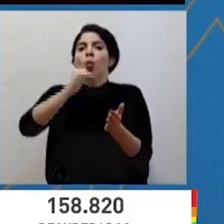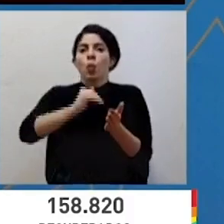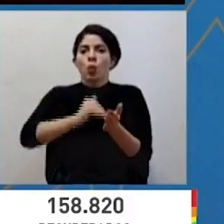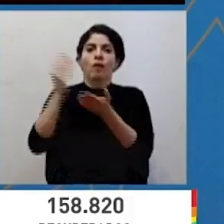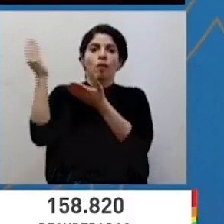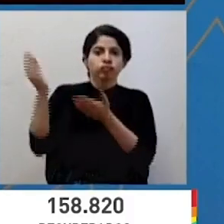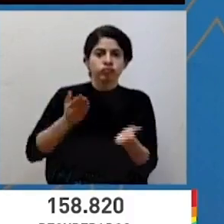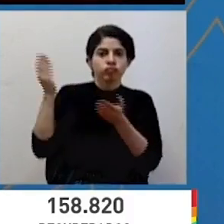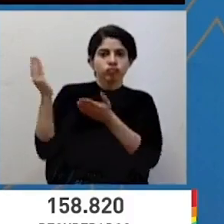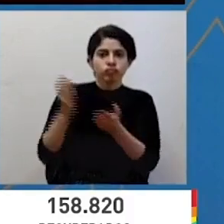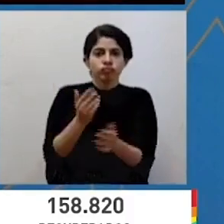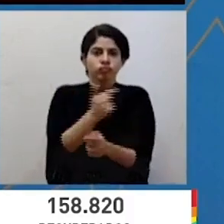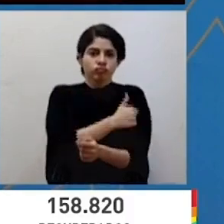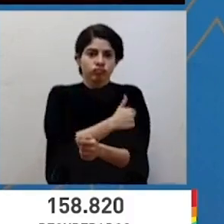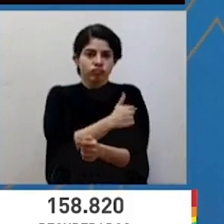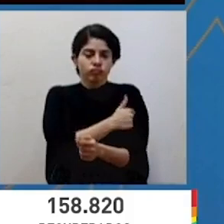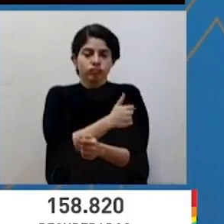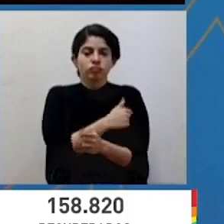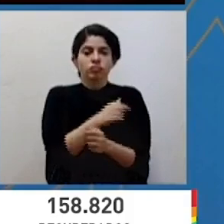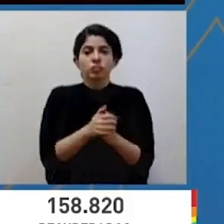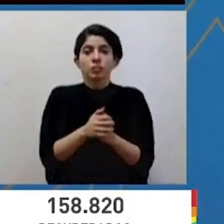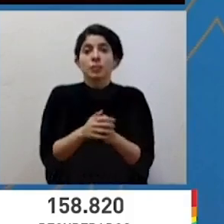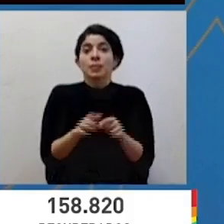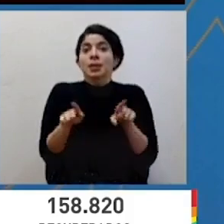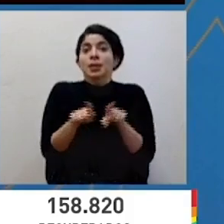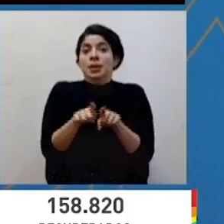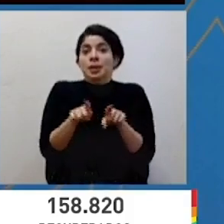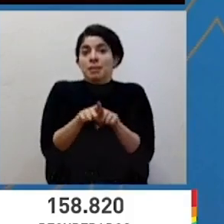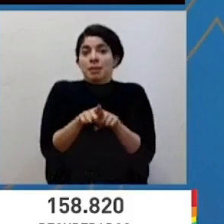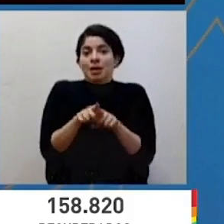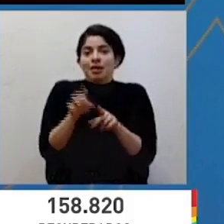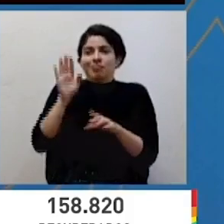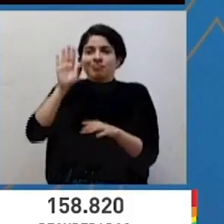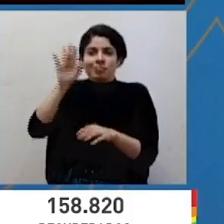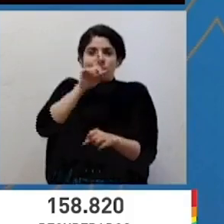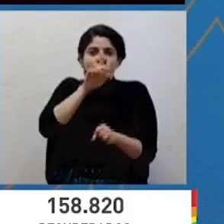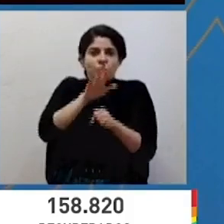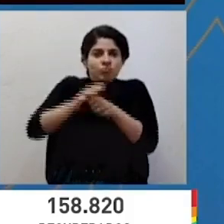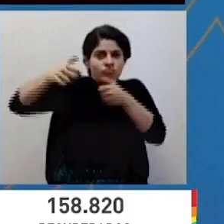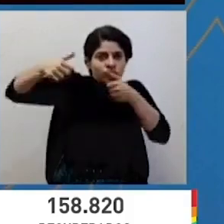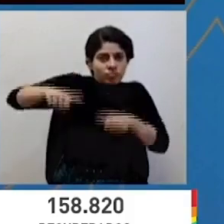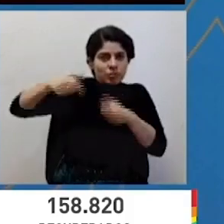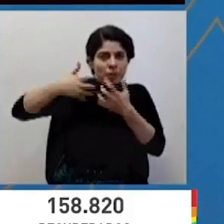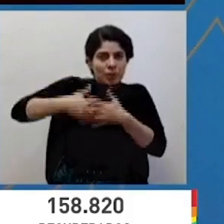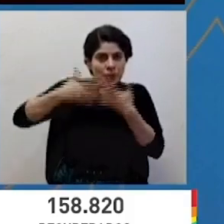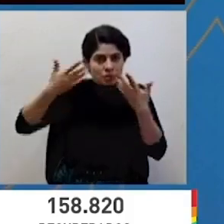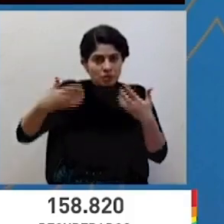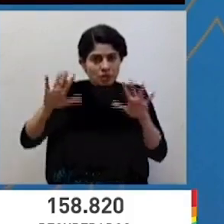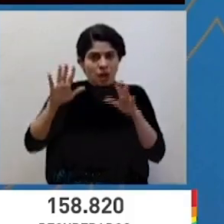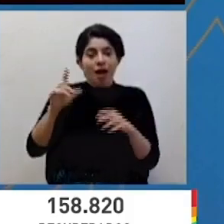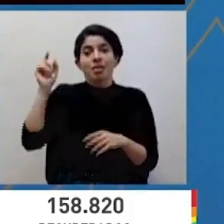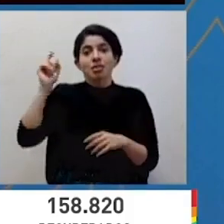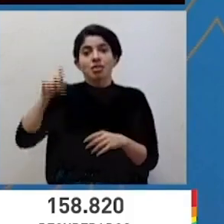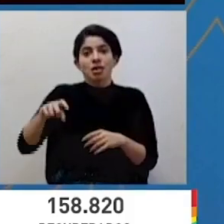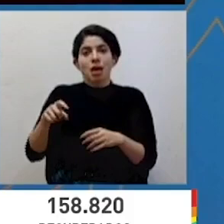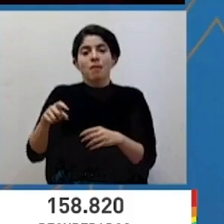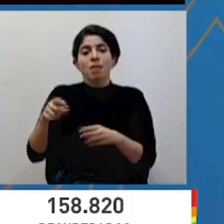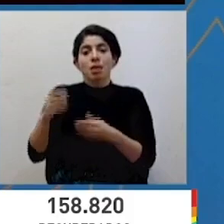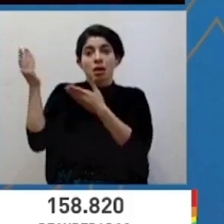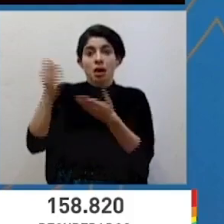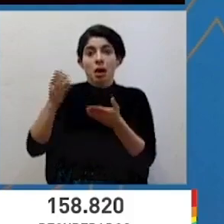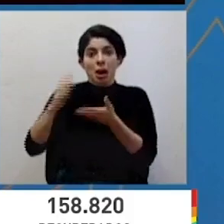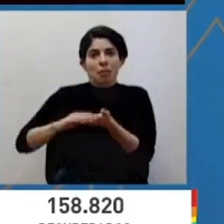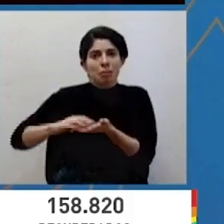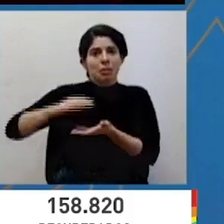del envío de las dosis, debiendo también, según el compromiso establecido por la empresa, aumentar el